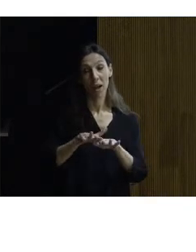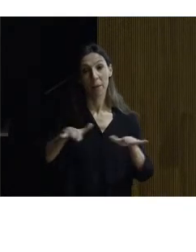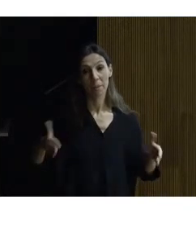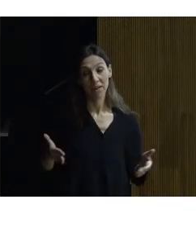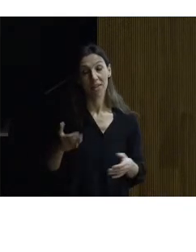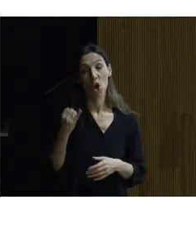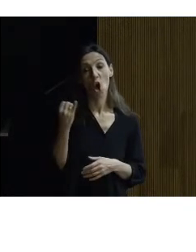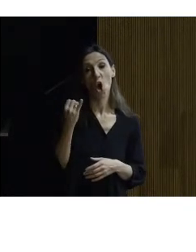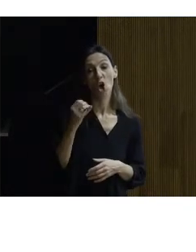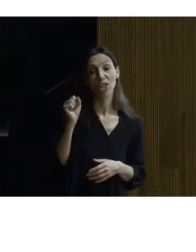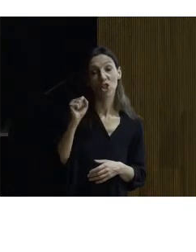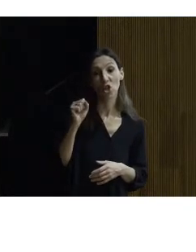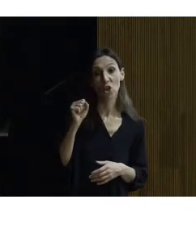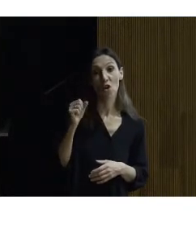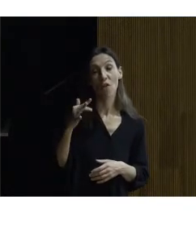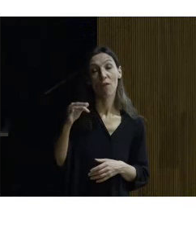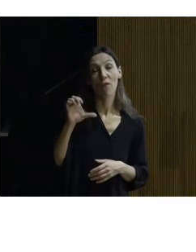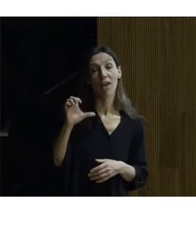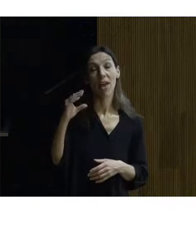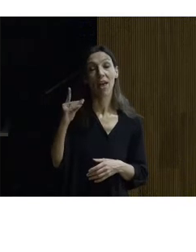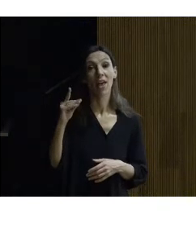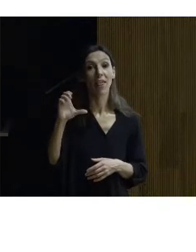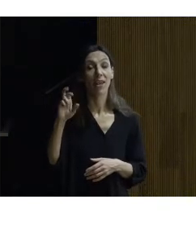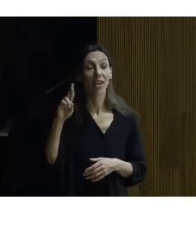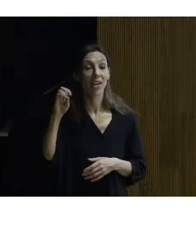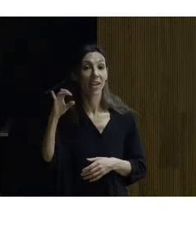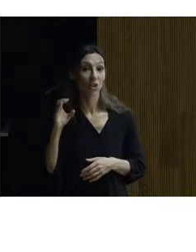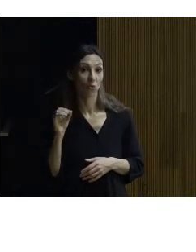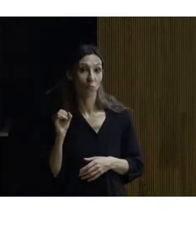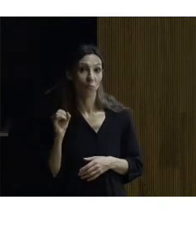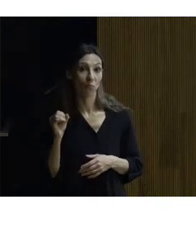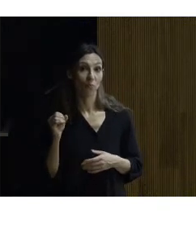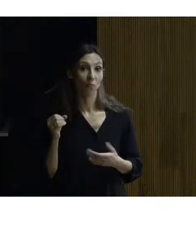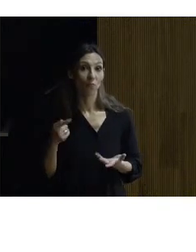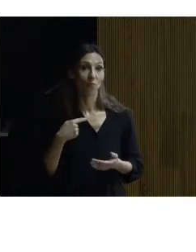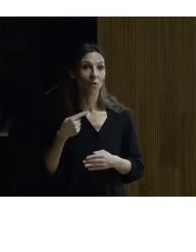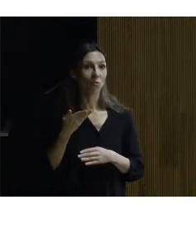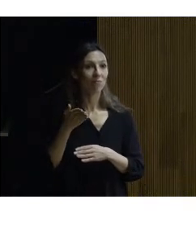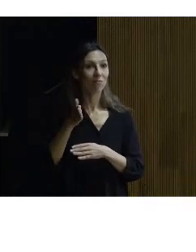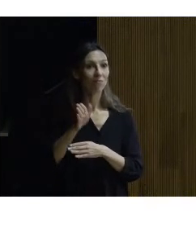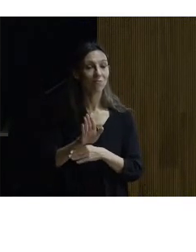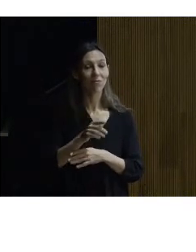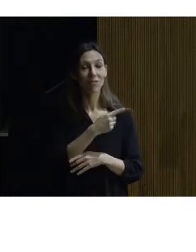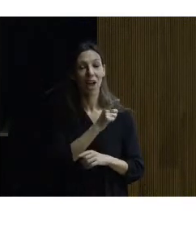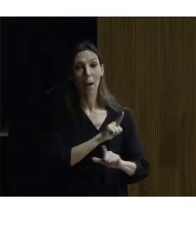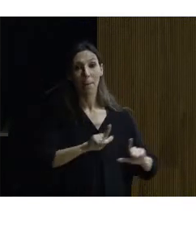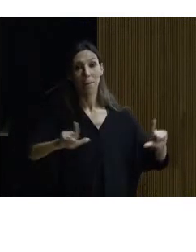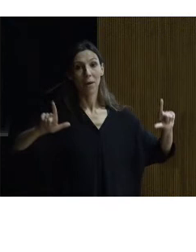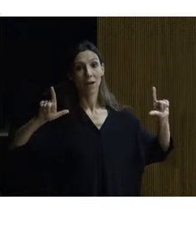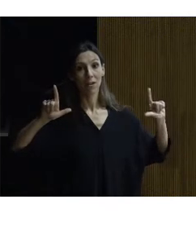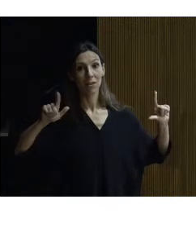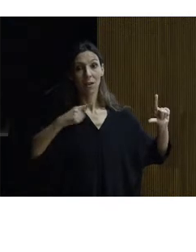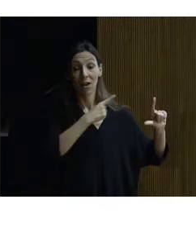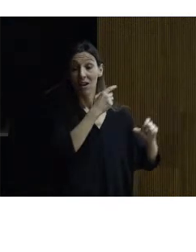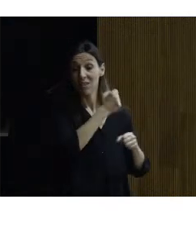Federico que son dos personas que tienen también una capacidad grandísima yo les vengo a mostrar que lo que está en pantalla ya pues estos